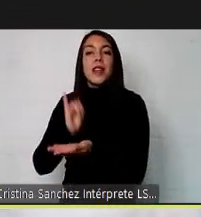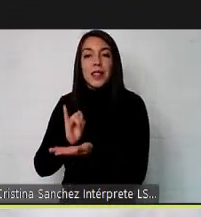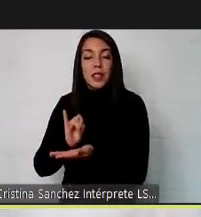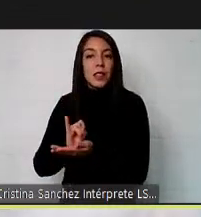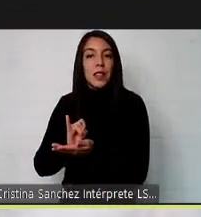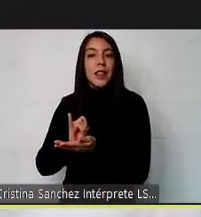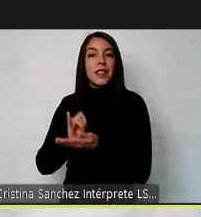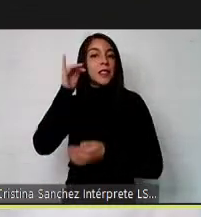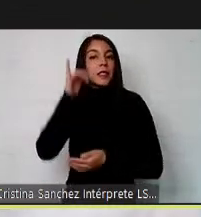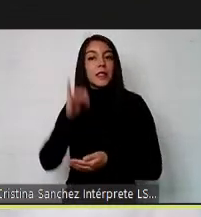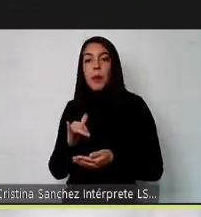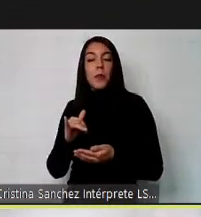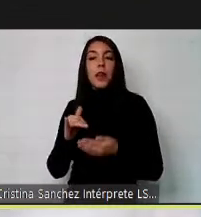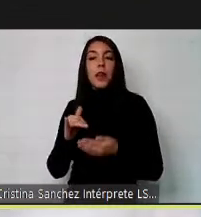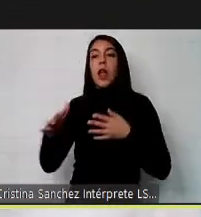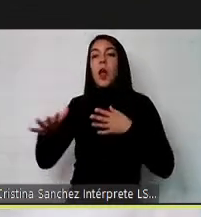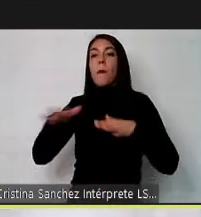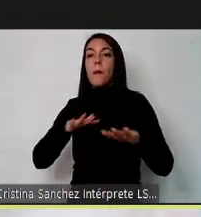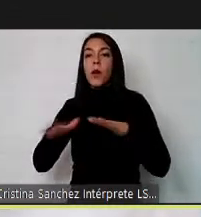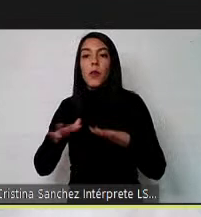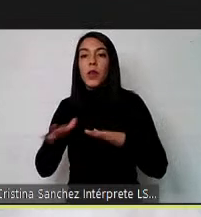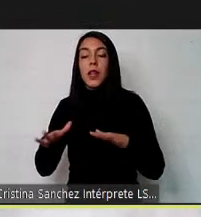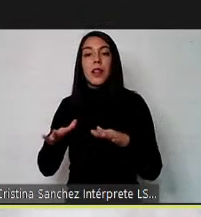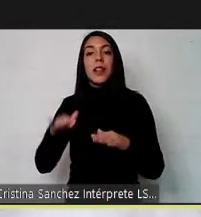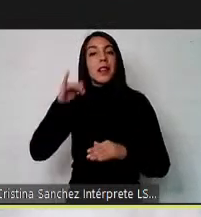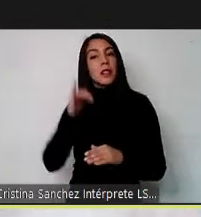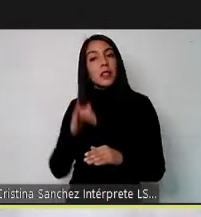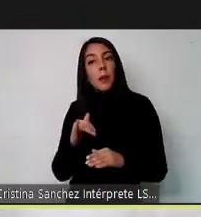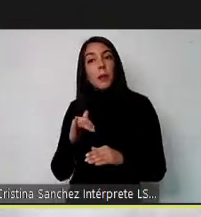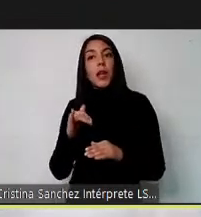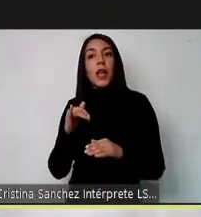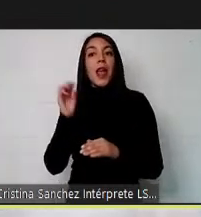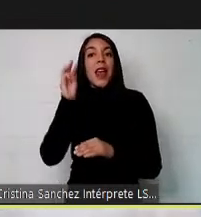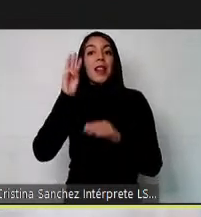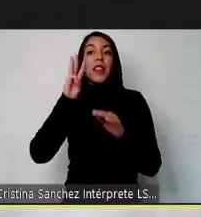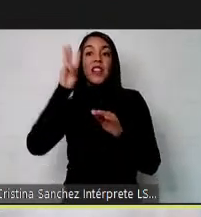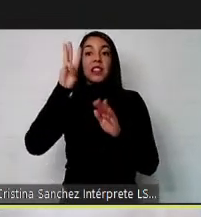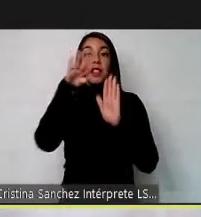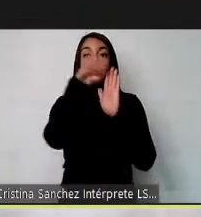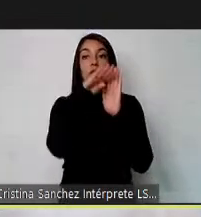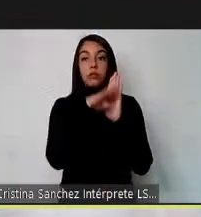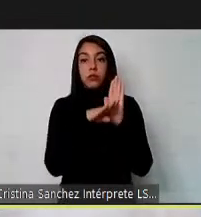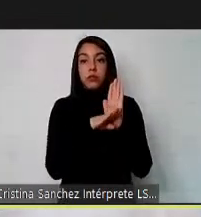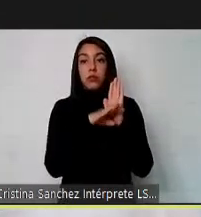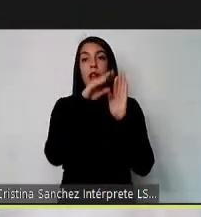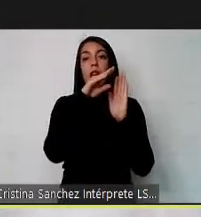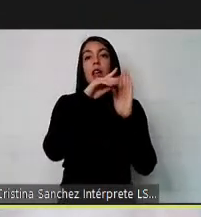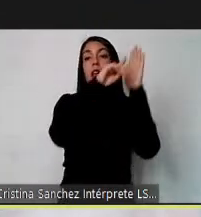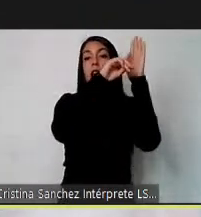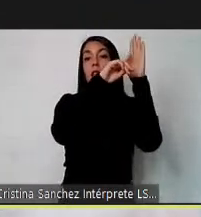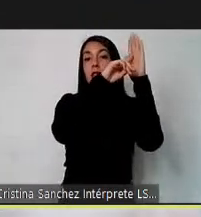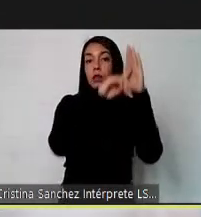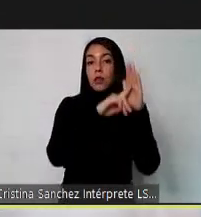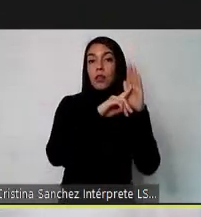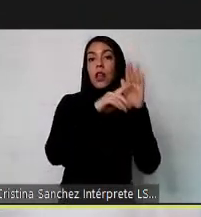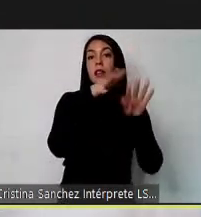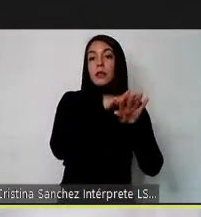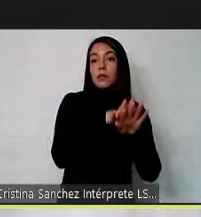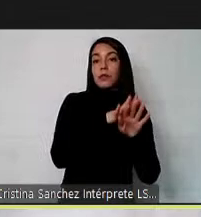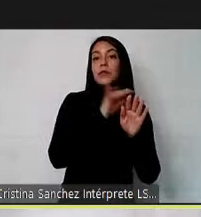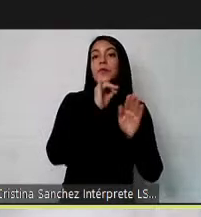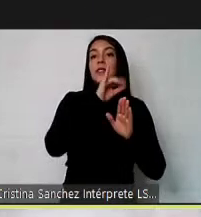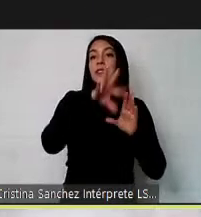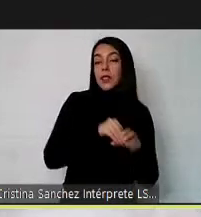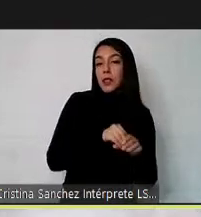sujeta a poder caer en estas tres categorías o a poder ser